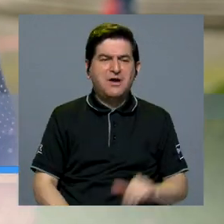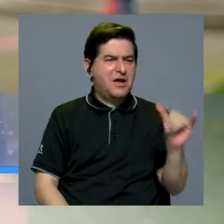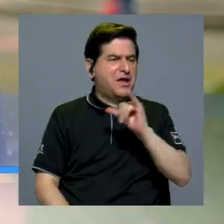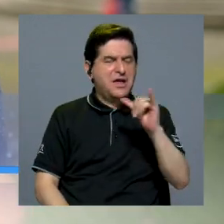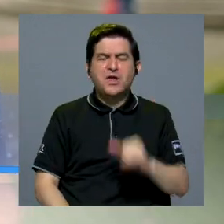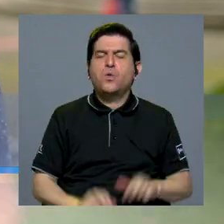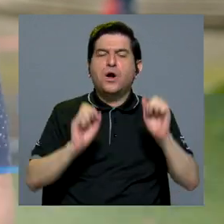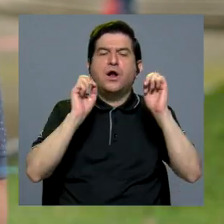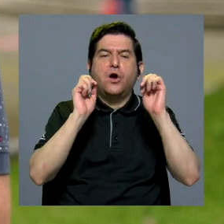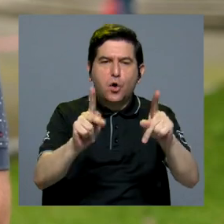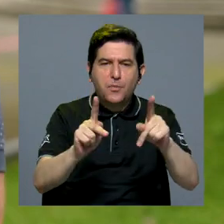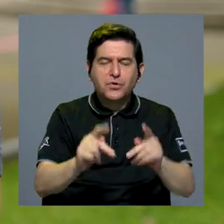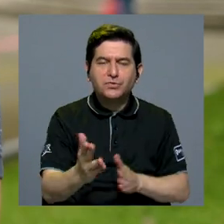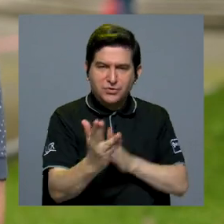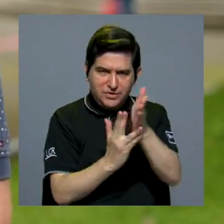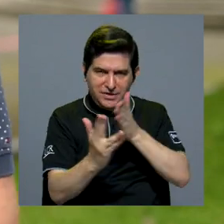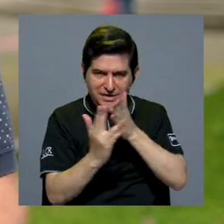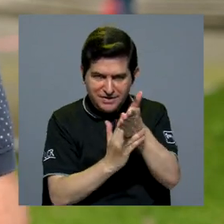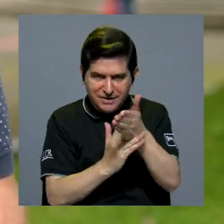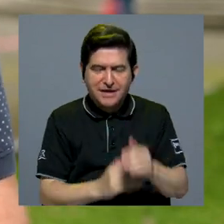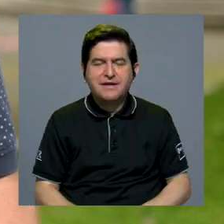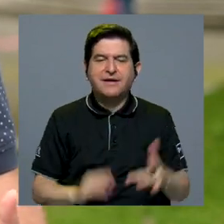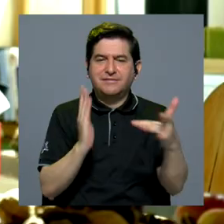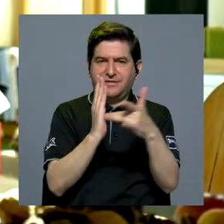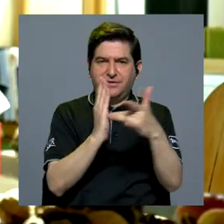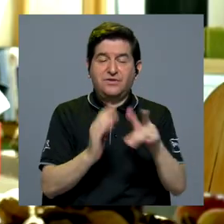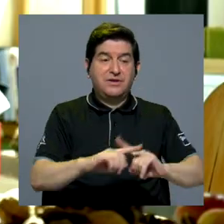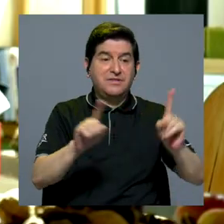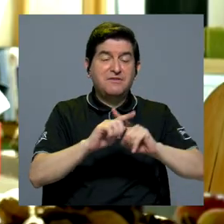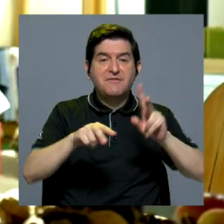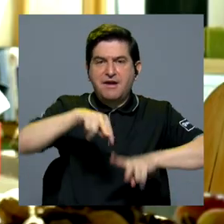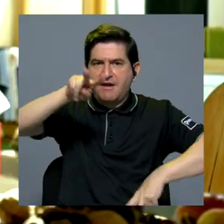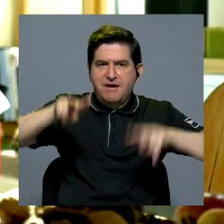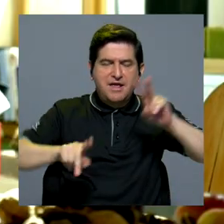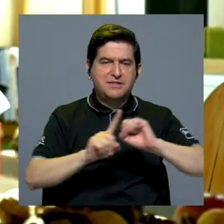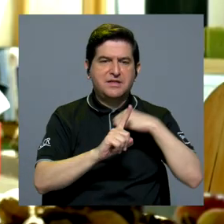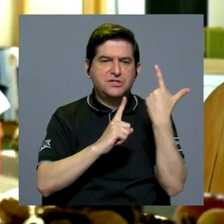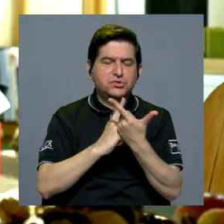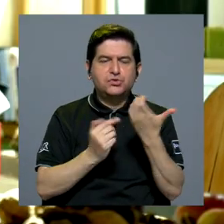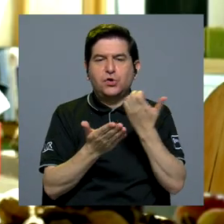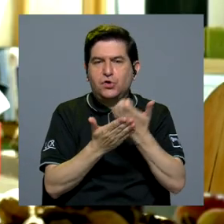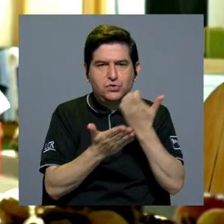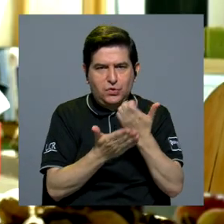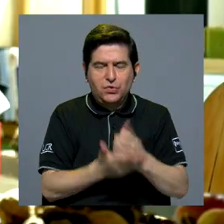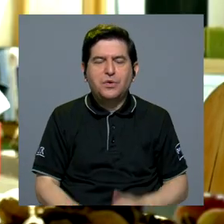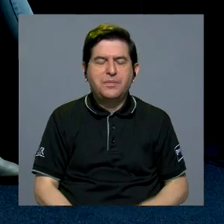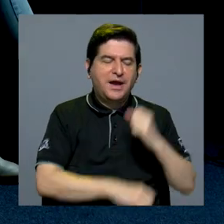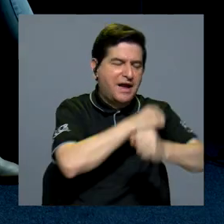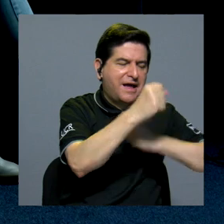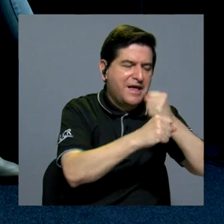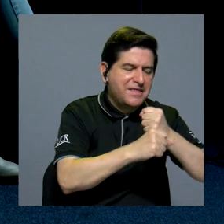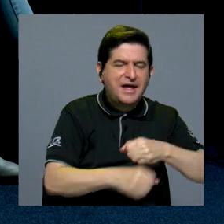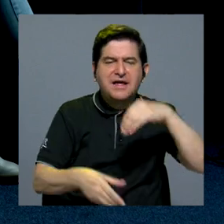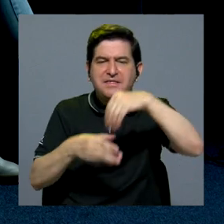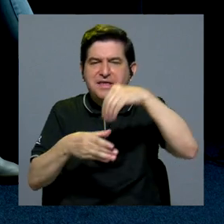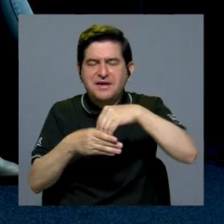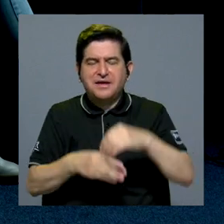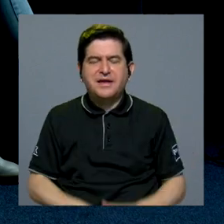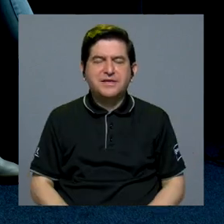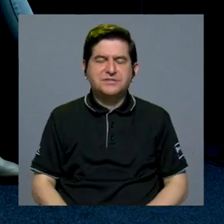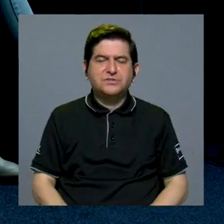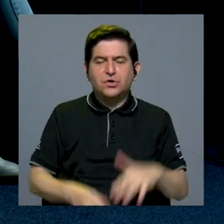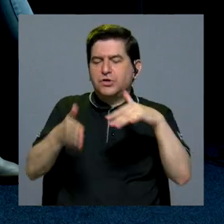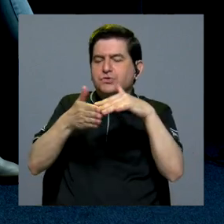personas, no todos los hogares tienen las mismas posibilidades de acceso a la tecnología y hay distintas variables socioeconómicas como edad,